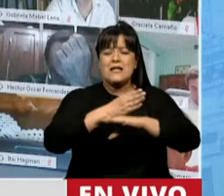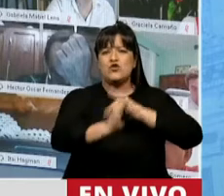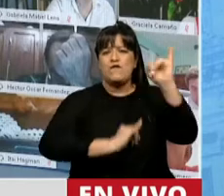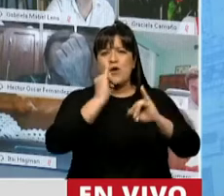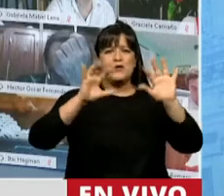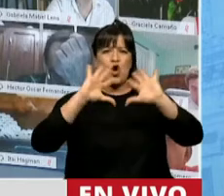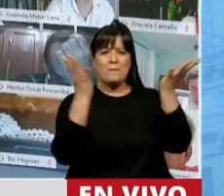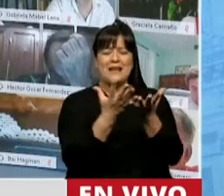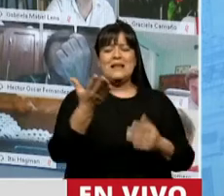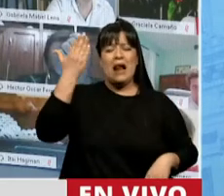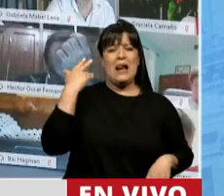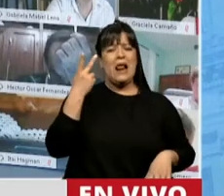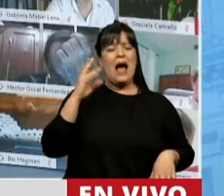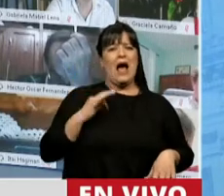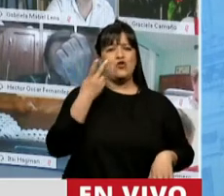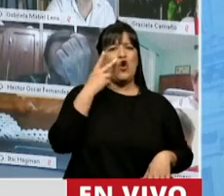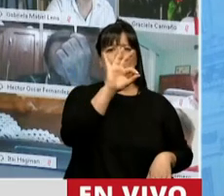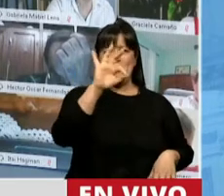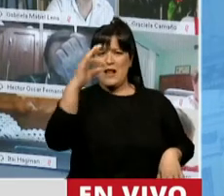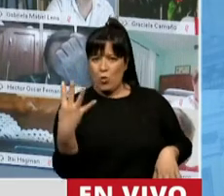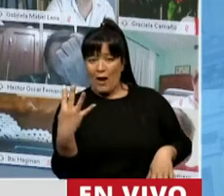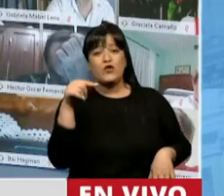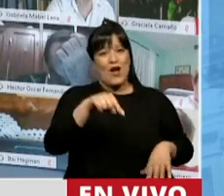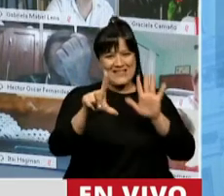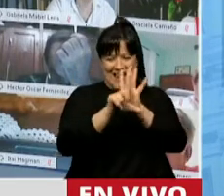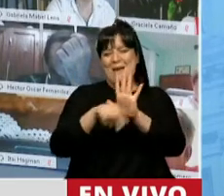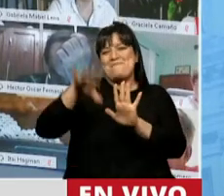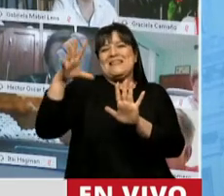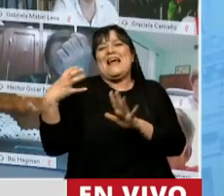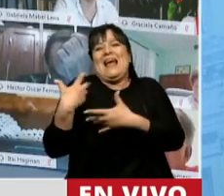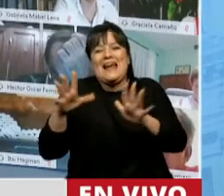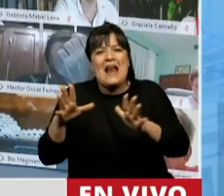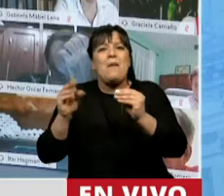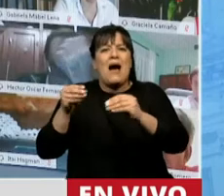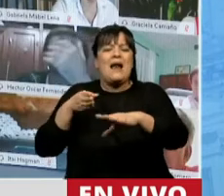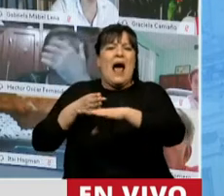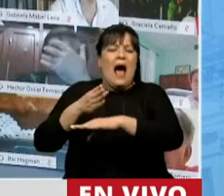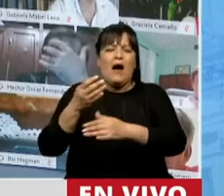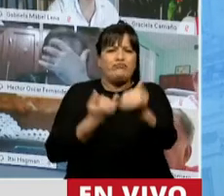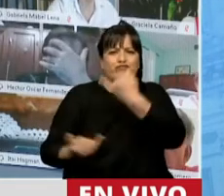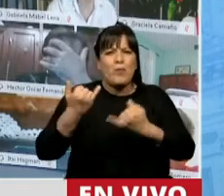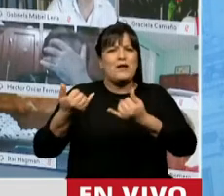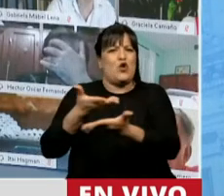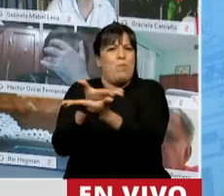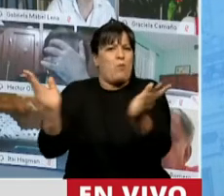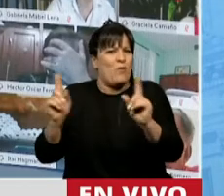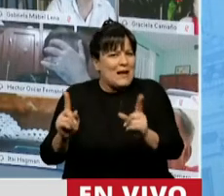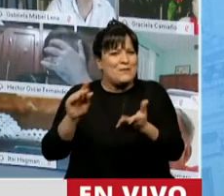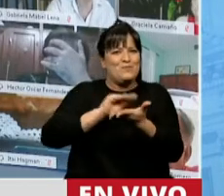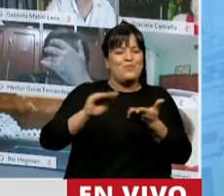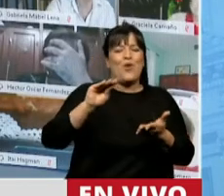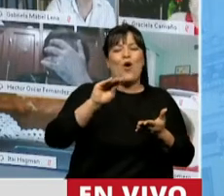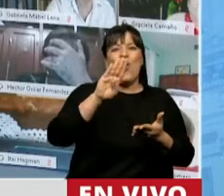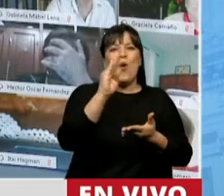ambiental del año 2004. Está la ley más amplia de acceso a la información pública que mencionaba la diputada